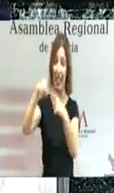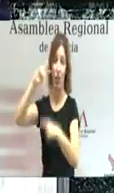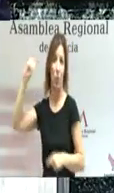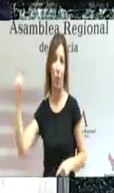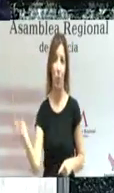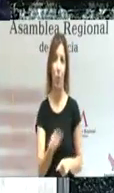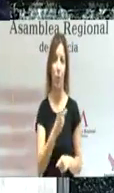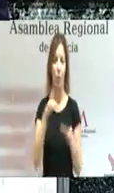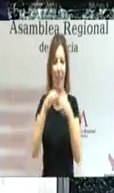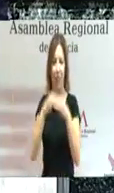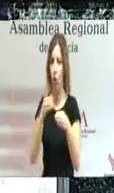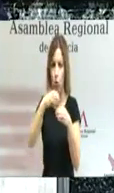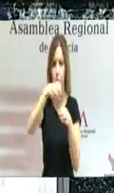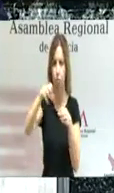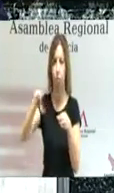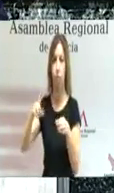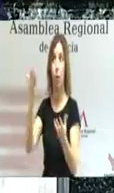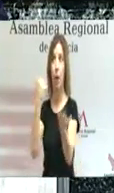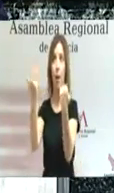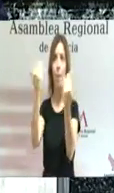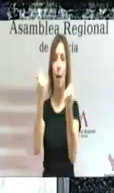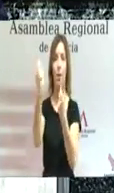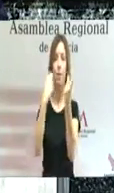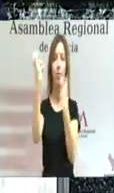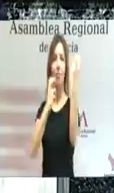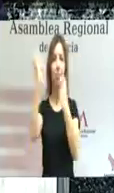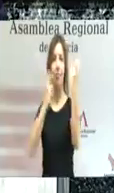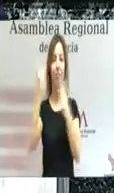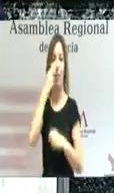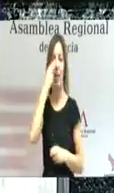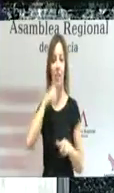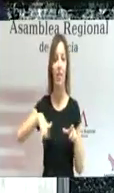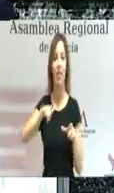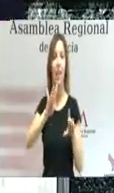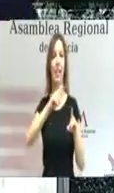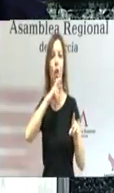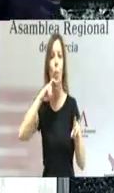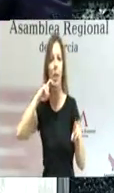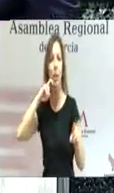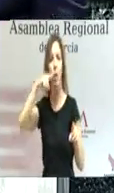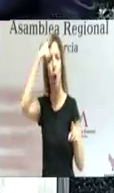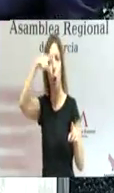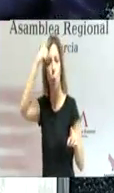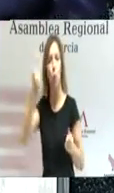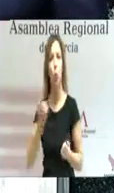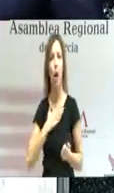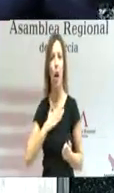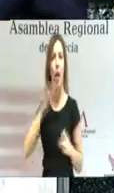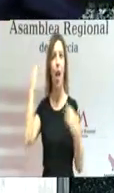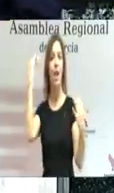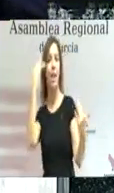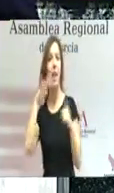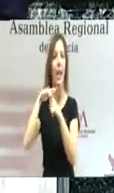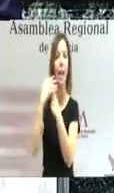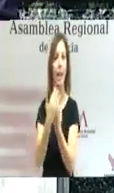desestacionalice y atraigamos más visitantes para disfrutar de nuestros tesoros patrimoniales, culturales, de nuestro clima, de